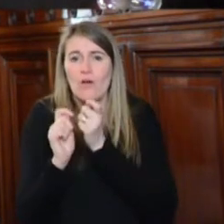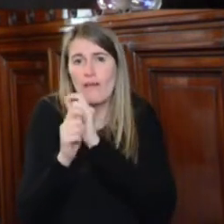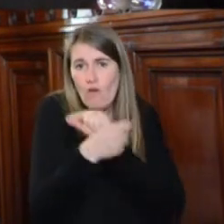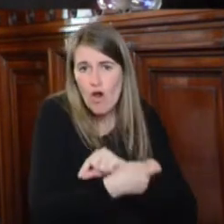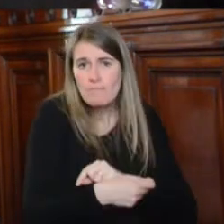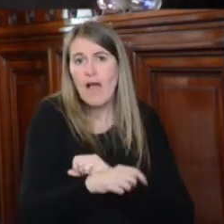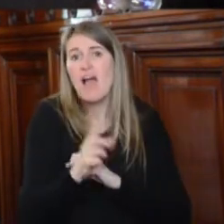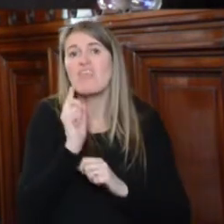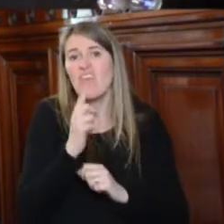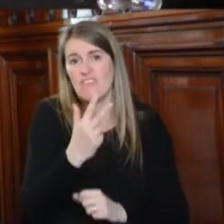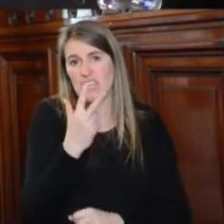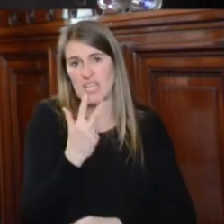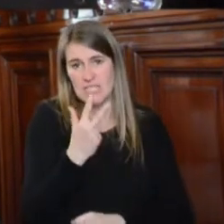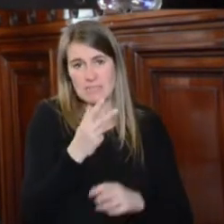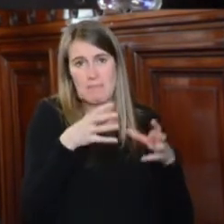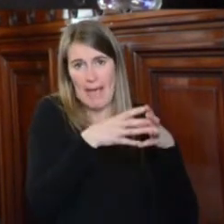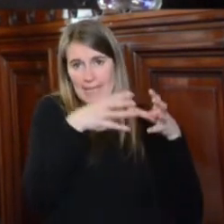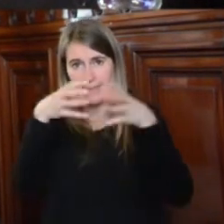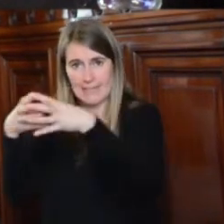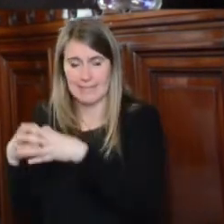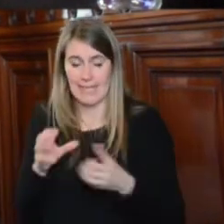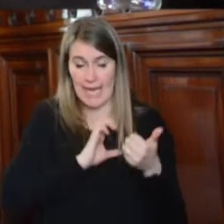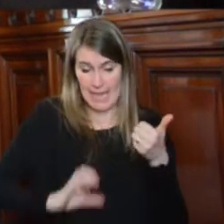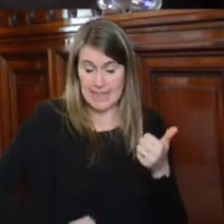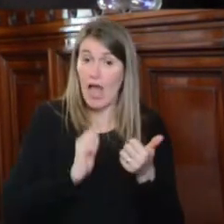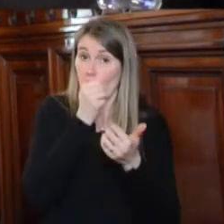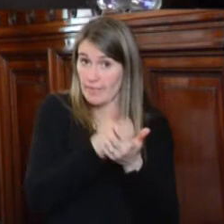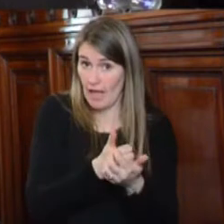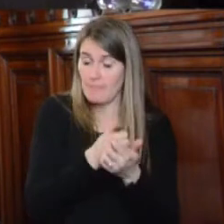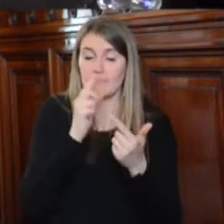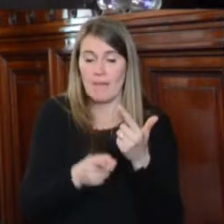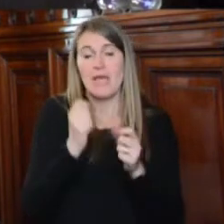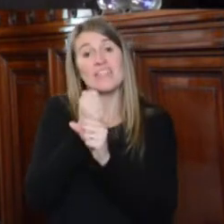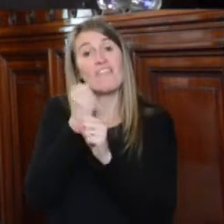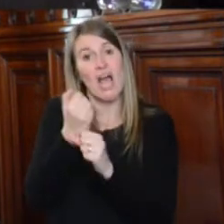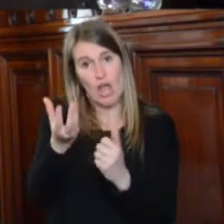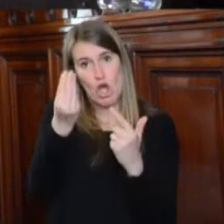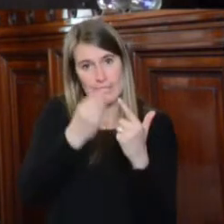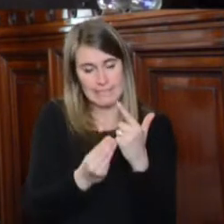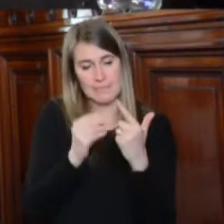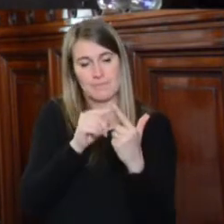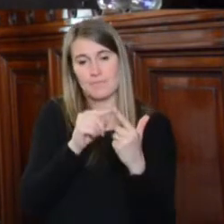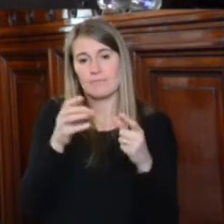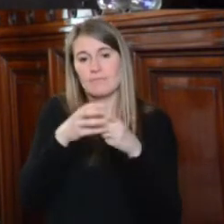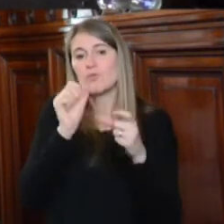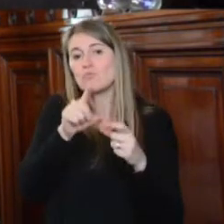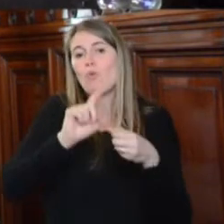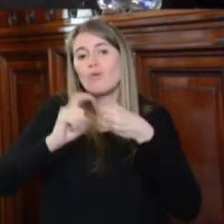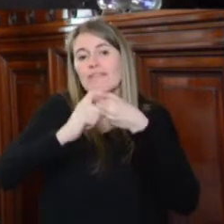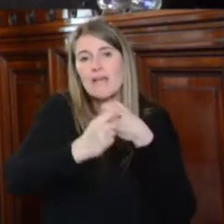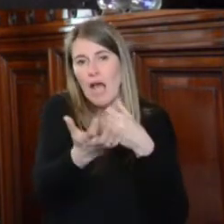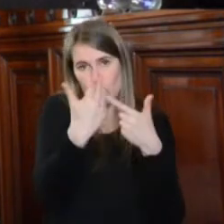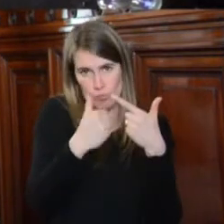que ser tripartita. Es decir, tiene que estar el Estado, pero también tienen que estar los trabajadores a través de sus organizaciones sindicales